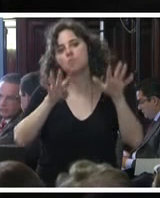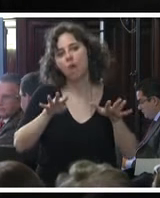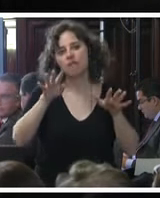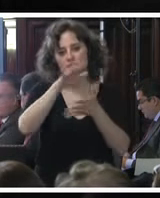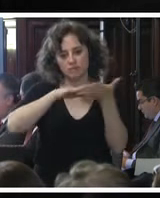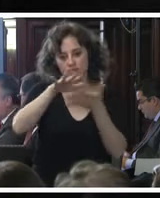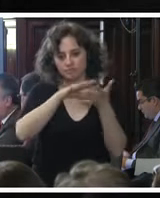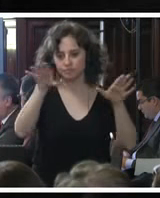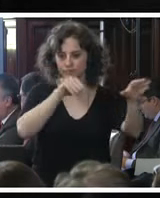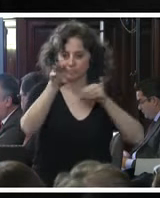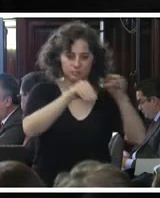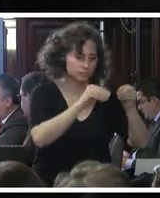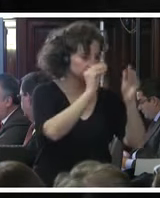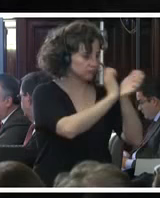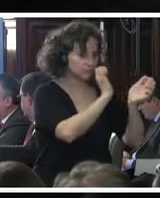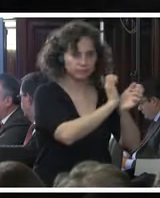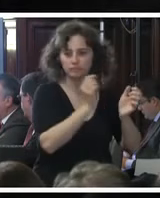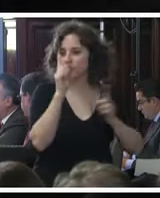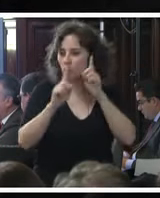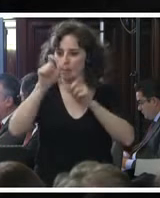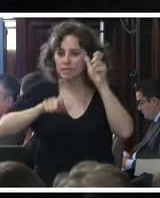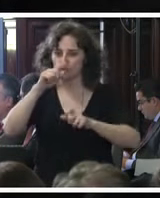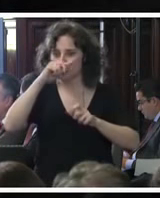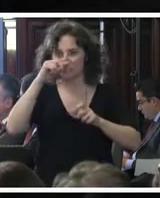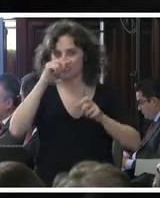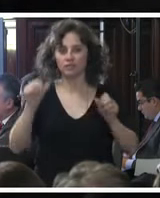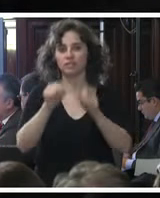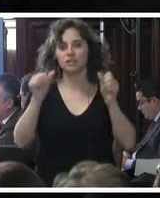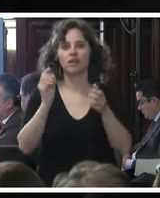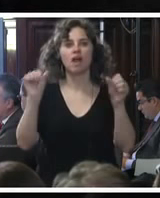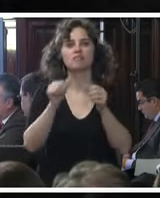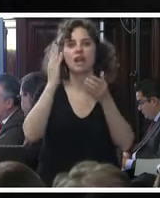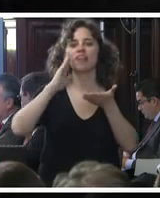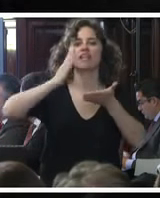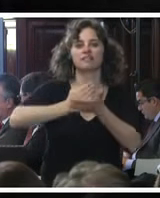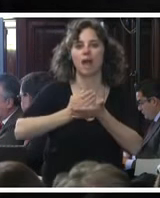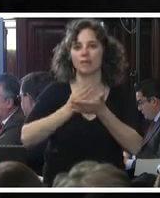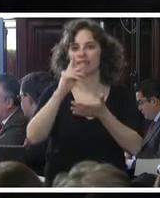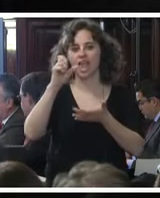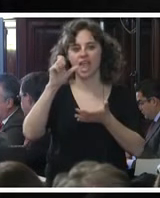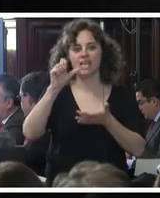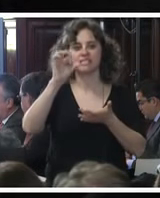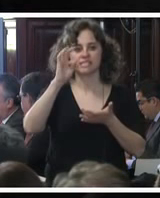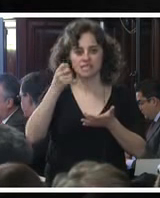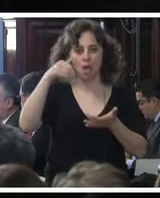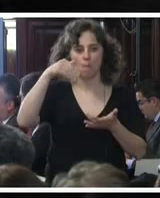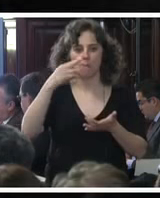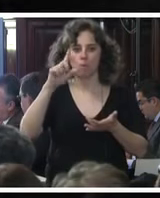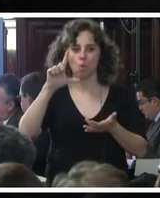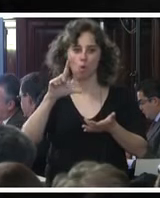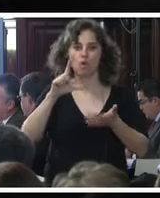dictamen de Estambul hay algunas personas que no quisieron hacer el dictamen de Estambul pero hay 39 con